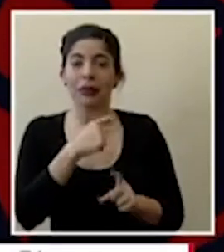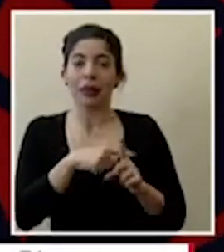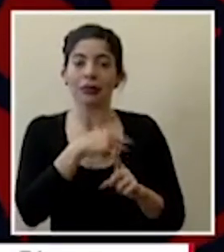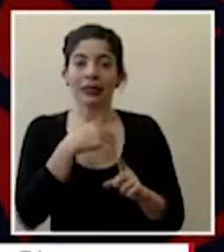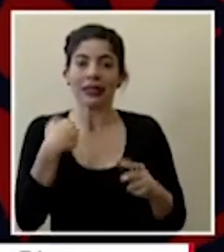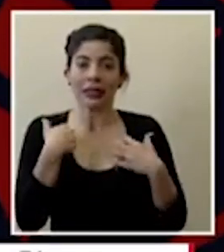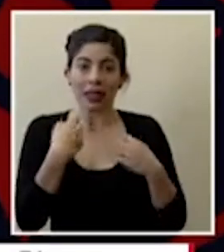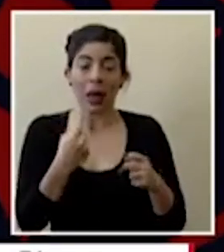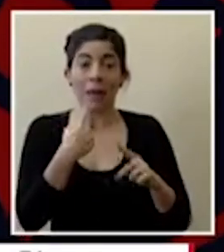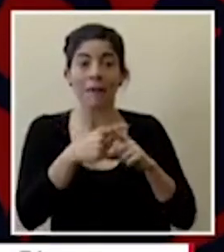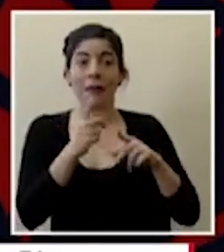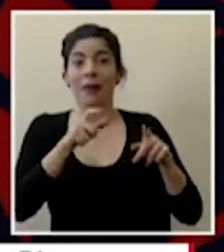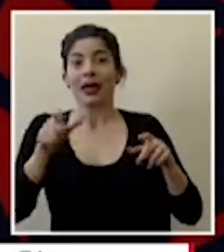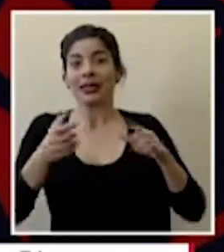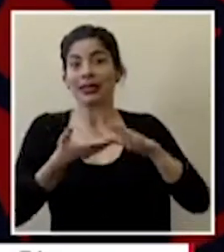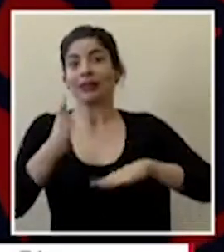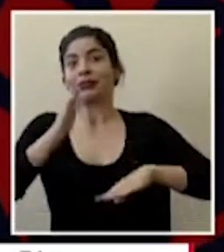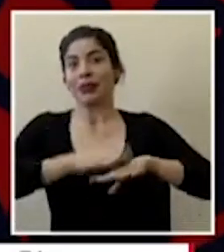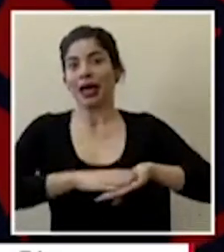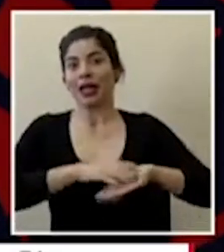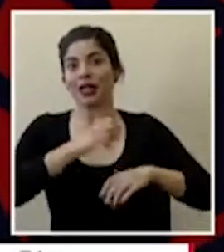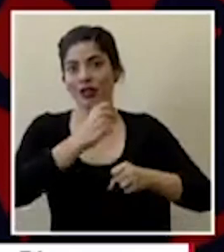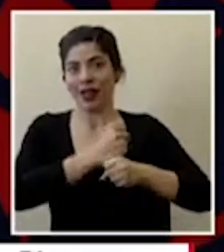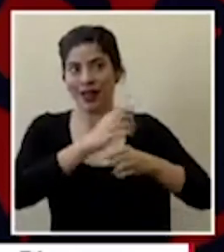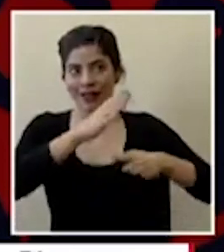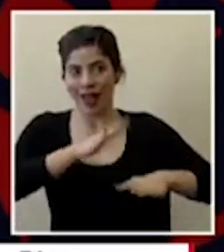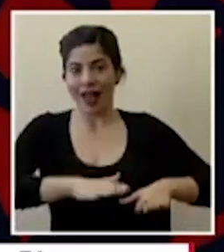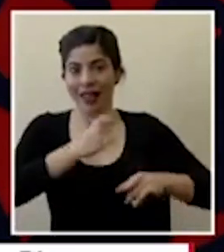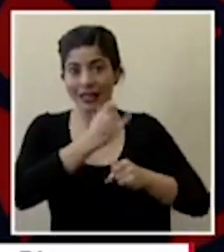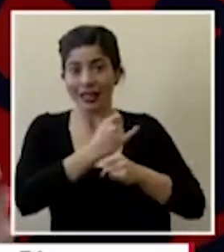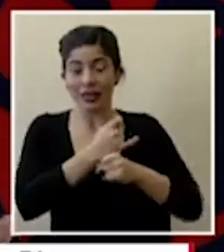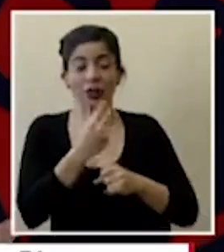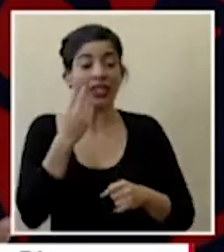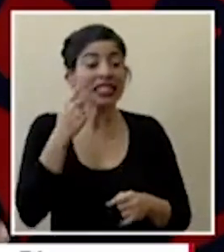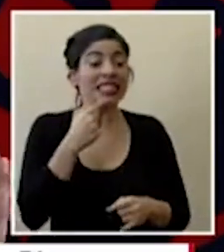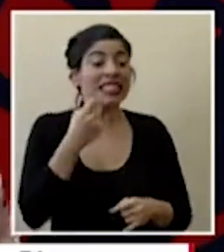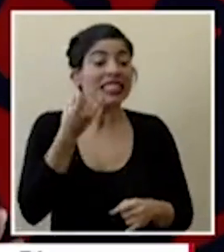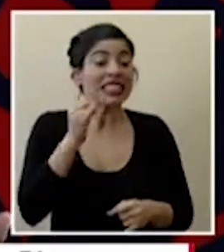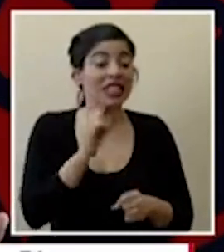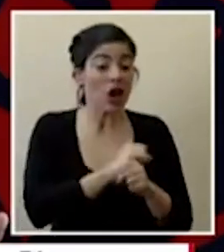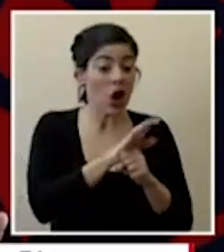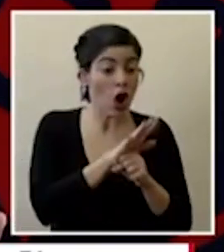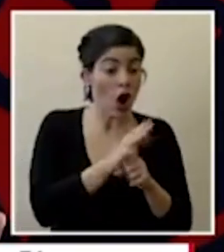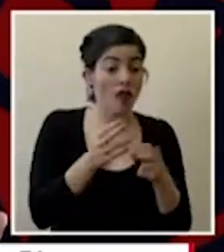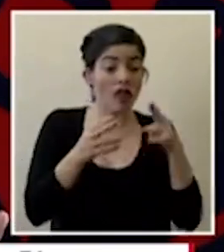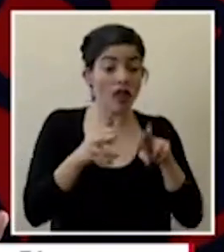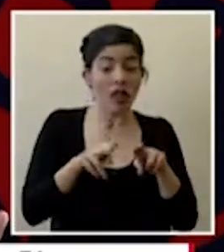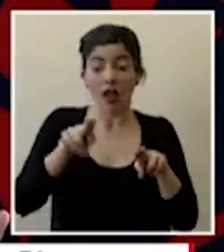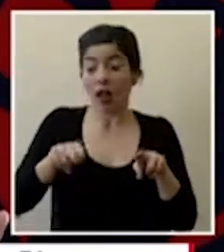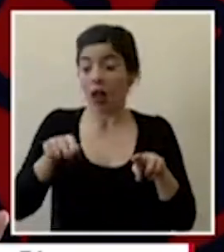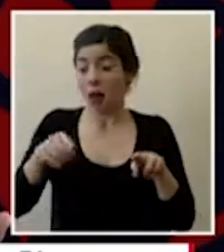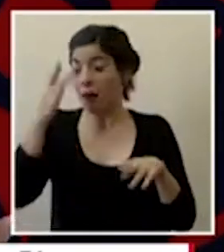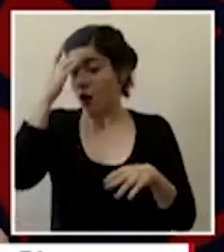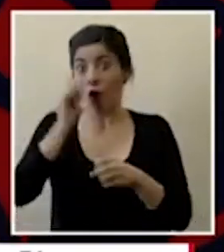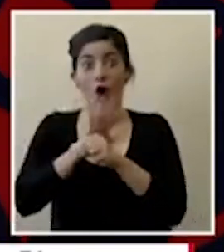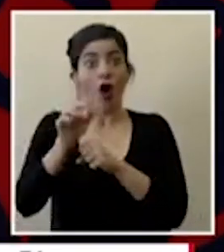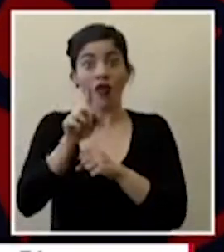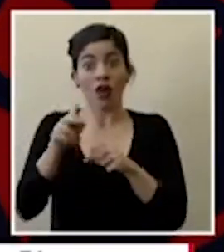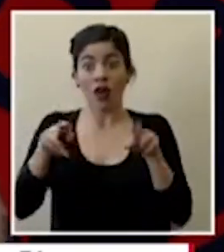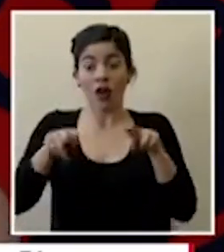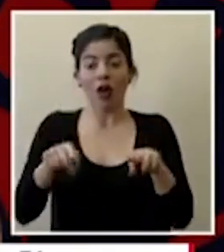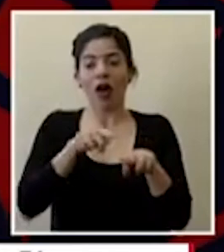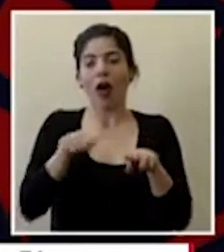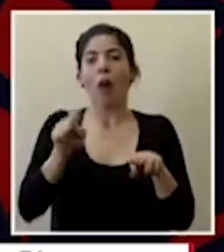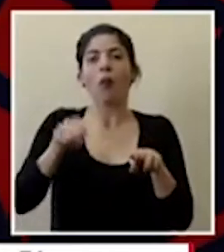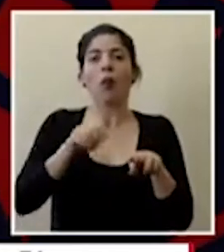y expertos de la institución hemos evidenciado que el mantener pacientes COVID mezclados con pacientes que no padecen COVID podría